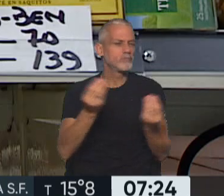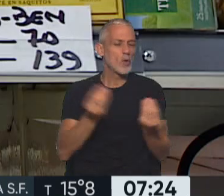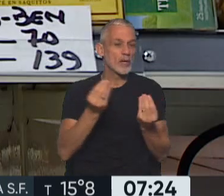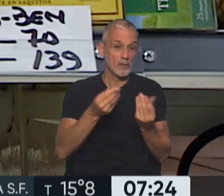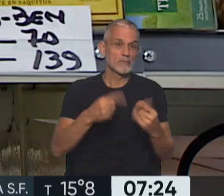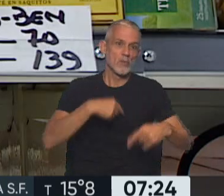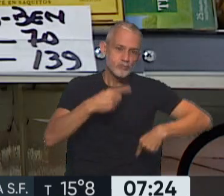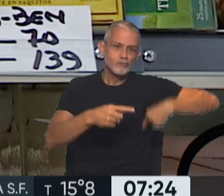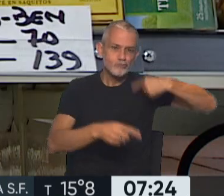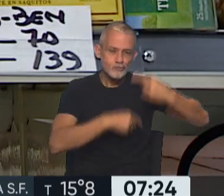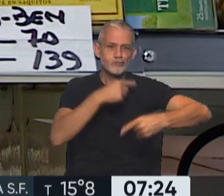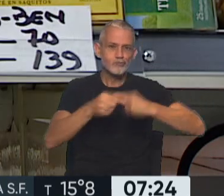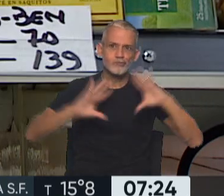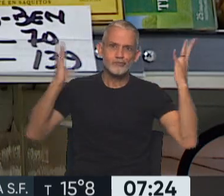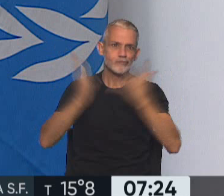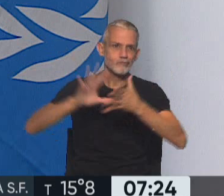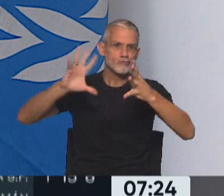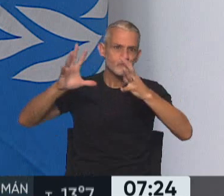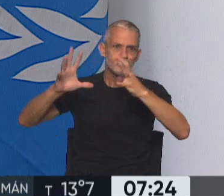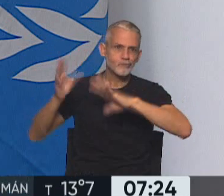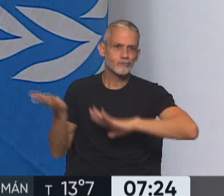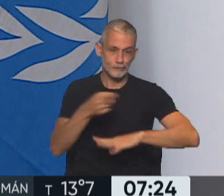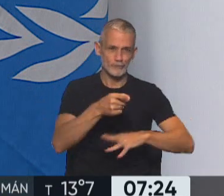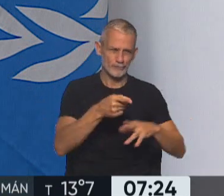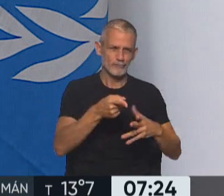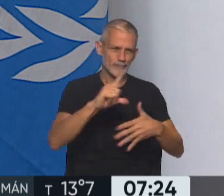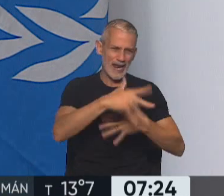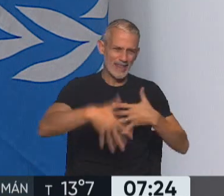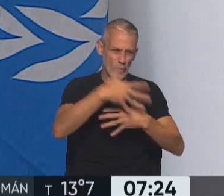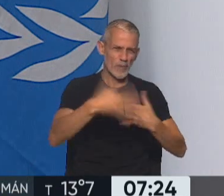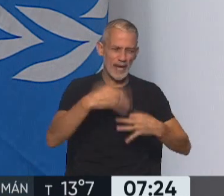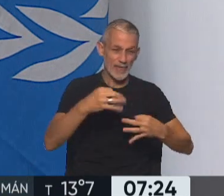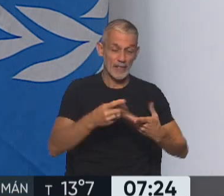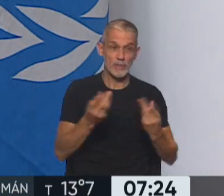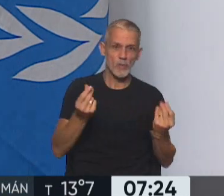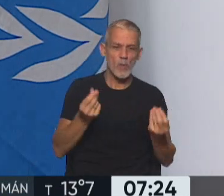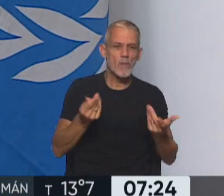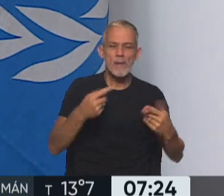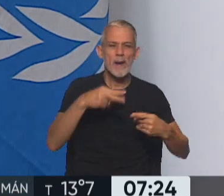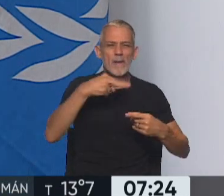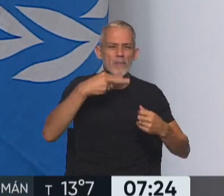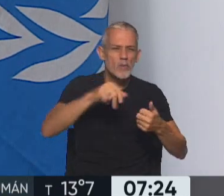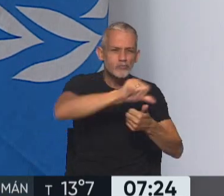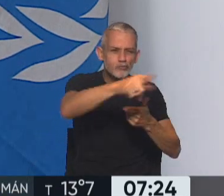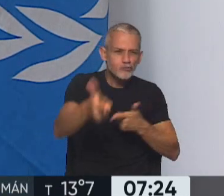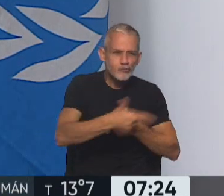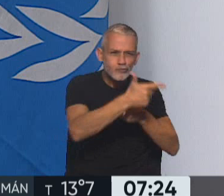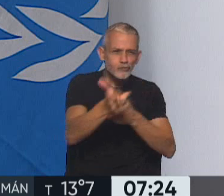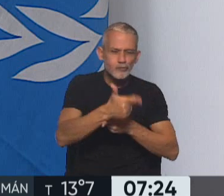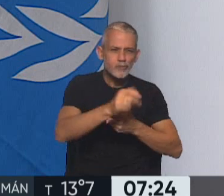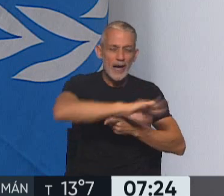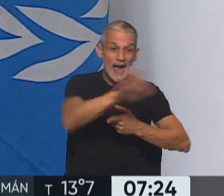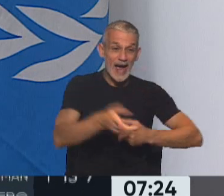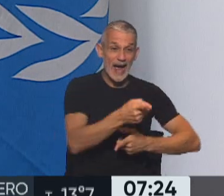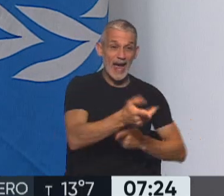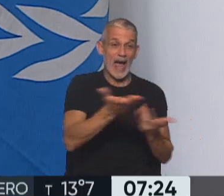las sucesivas crisis globales. Si realmente ha habido un incremento en el costo de los fertilizantes, eso quiere decir que tenemos